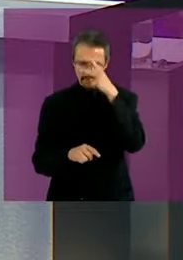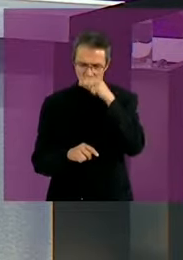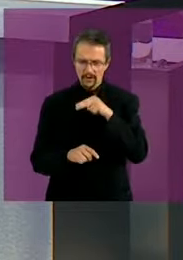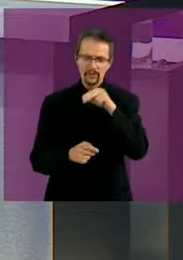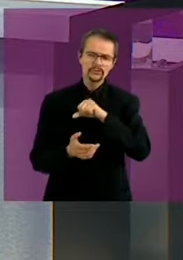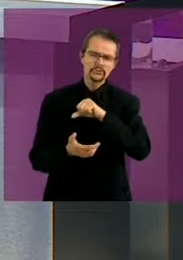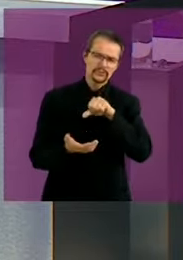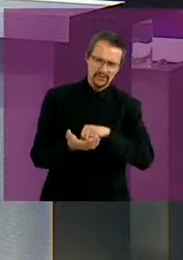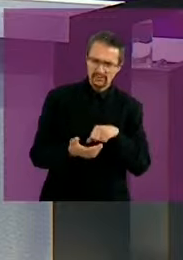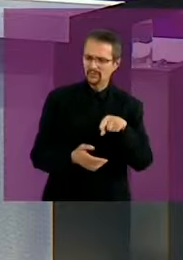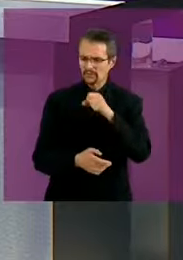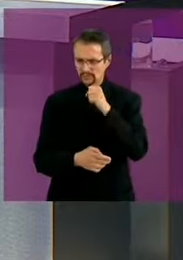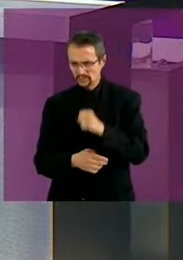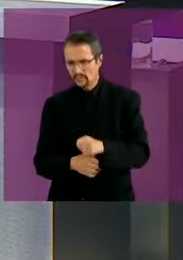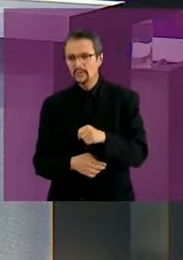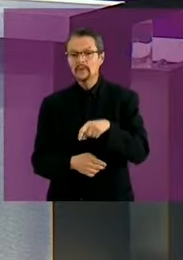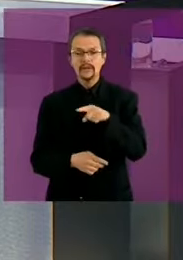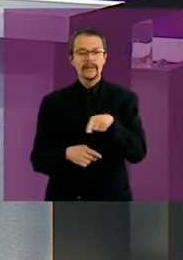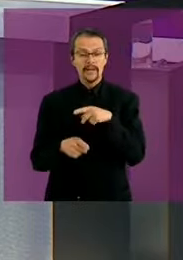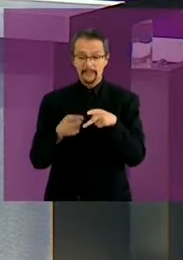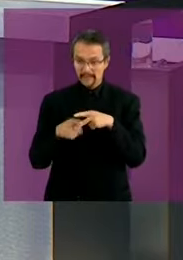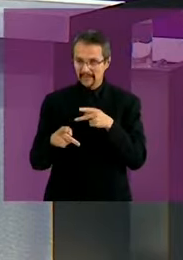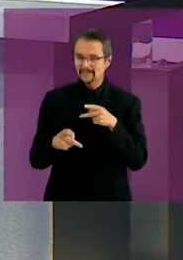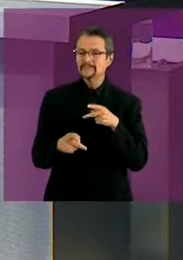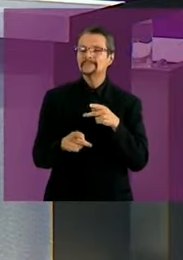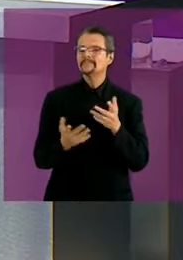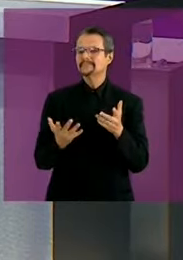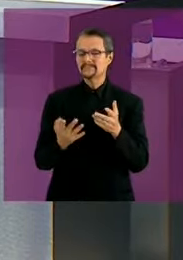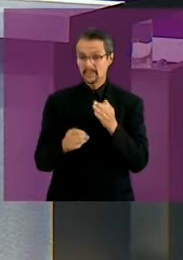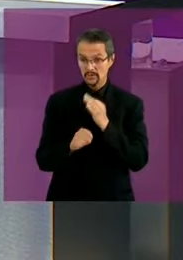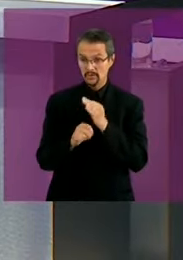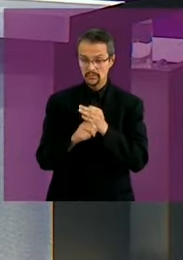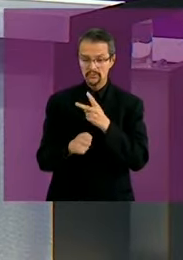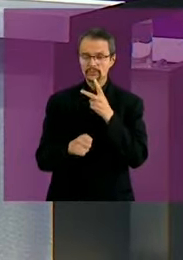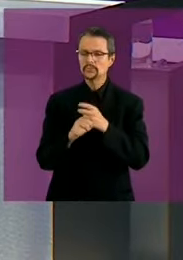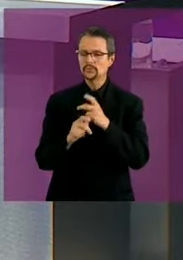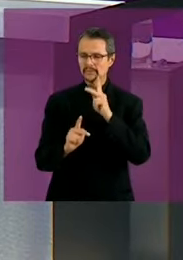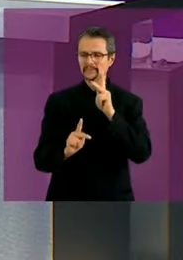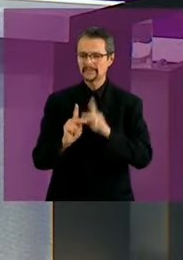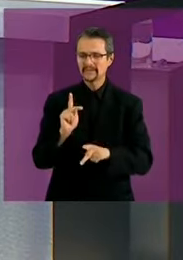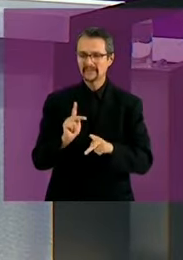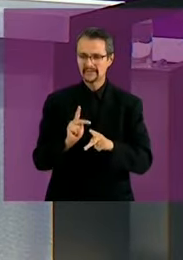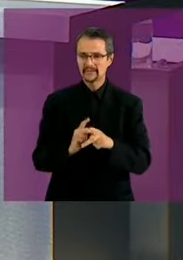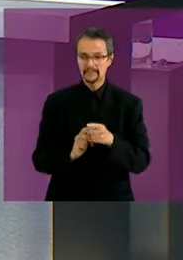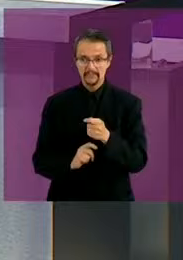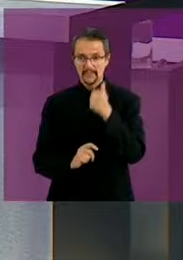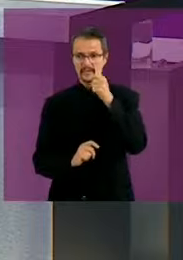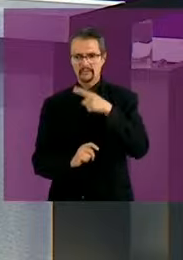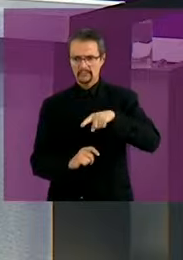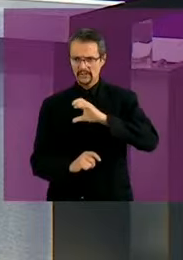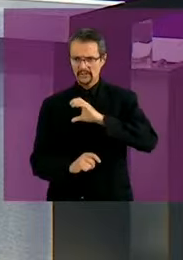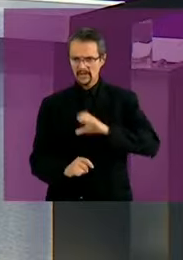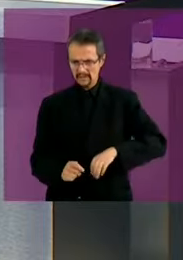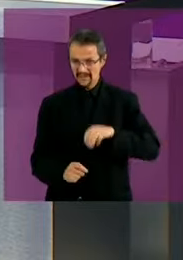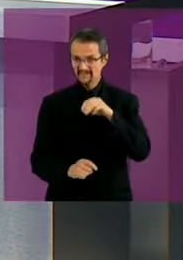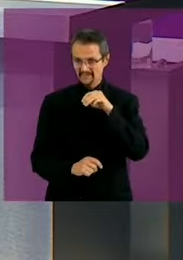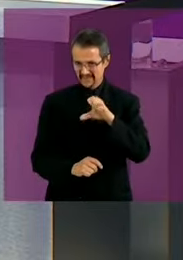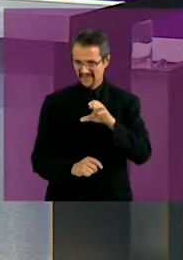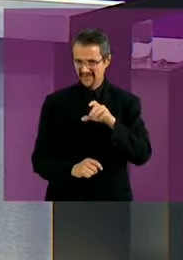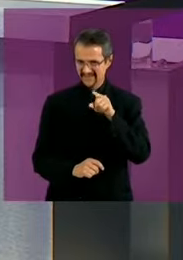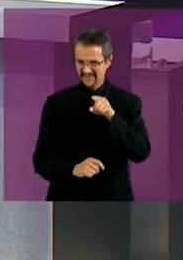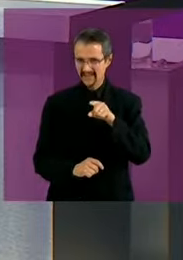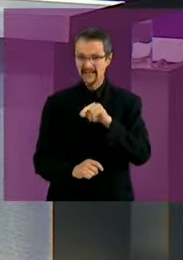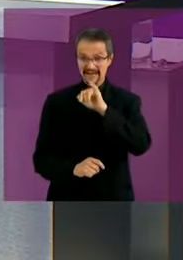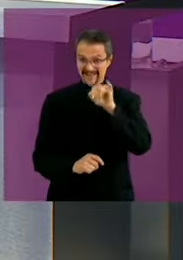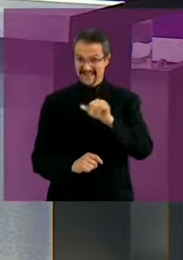y del sur. Comenzamos este bloque dos de preguntas con el candidato Jorge Maínez de Movimiento Ciudadano. Jorge Maínez, candidato, ¿cuál